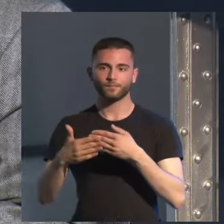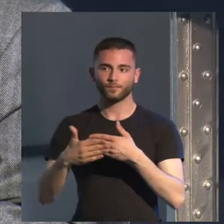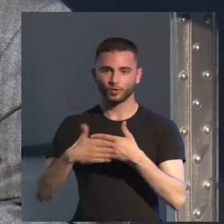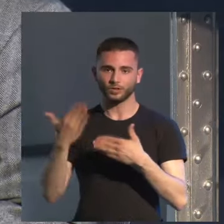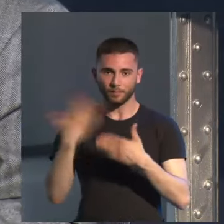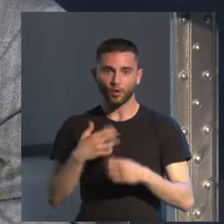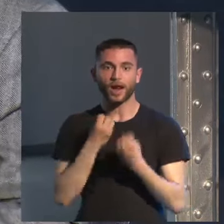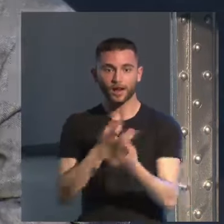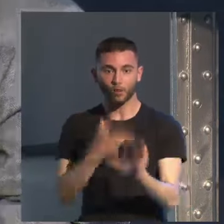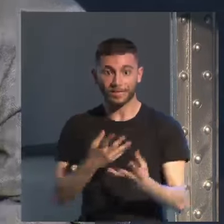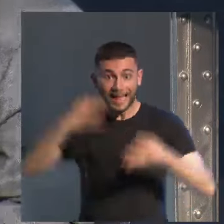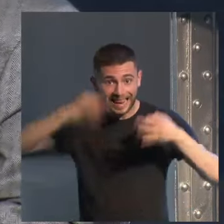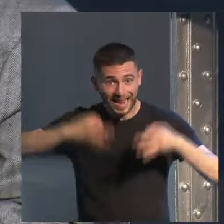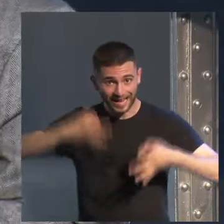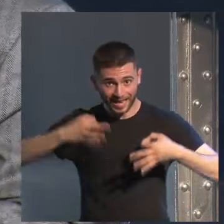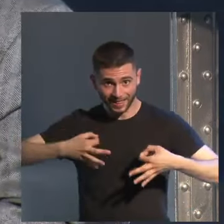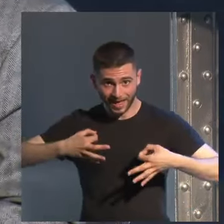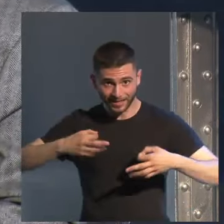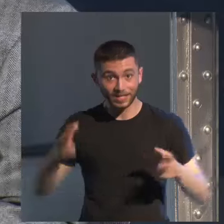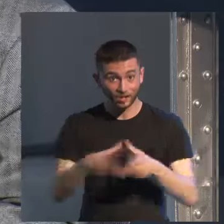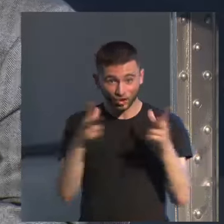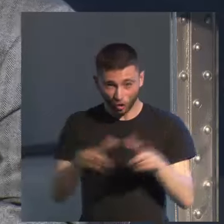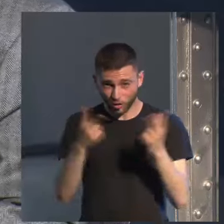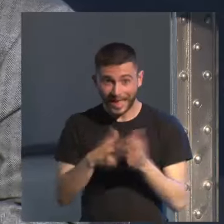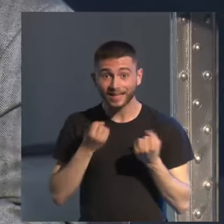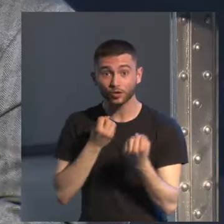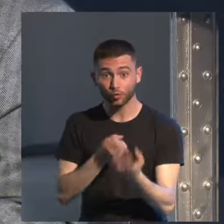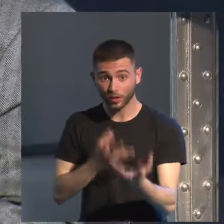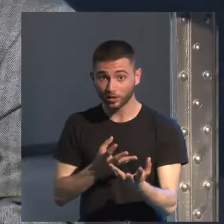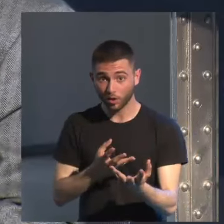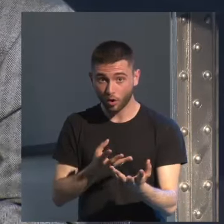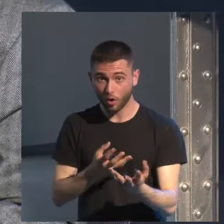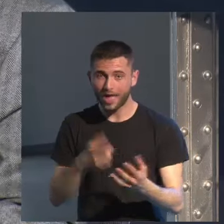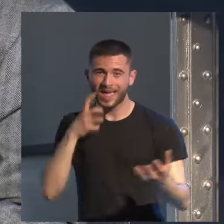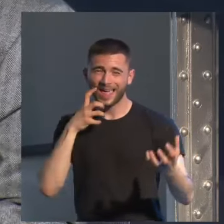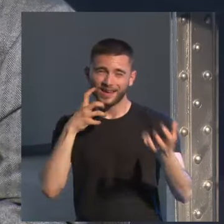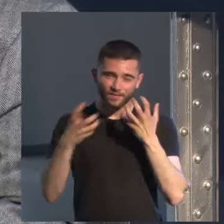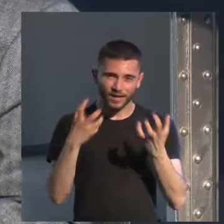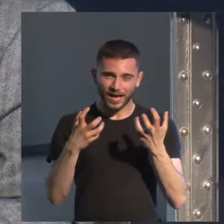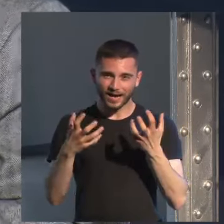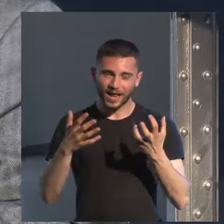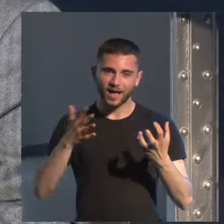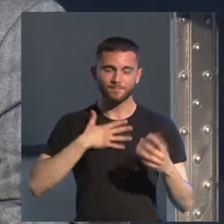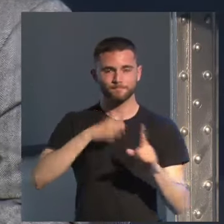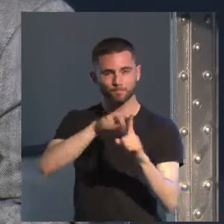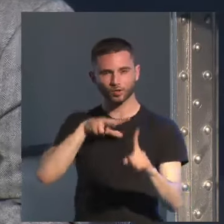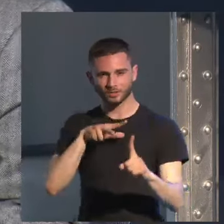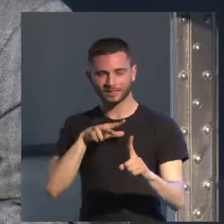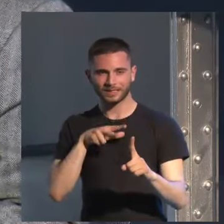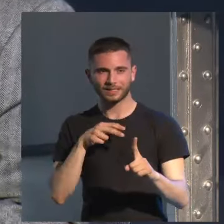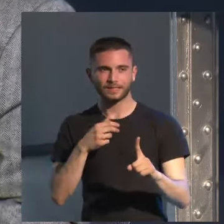esa realidad social reflejarla desde mi perspectiva